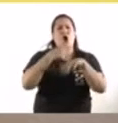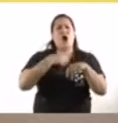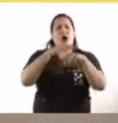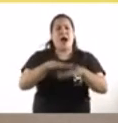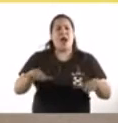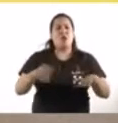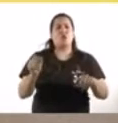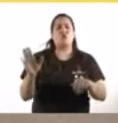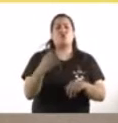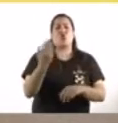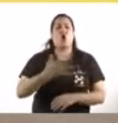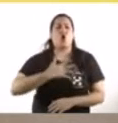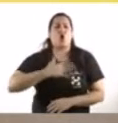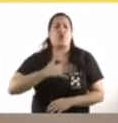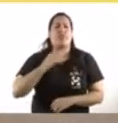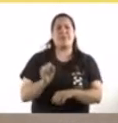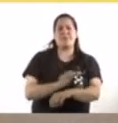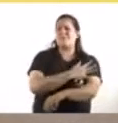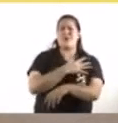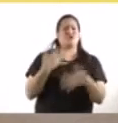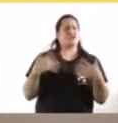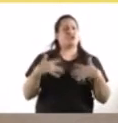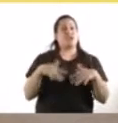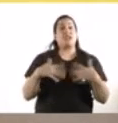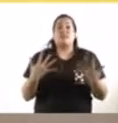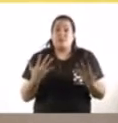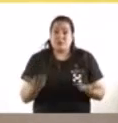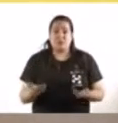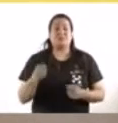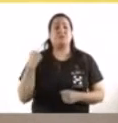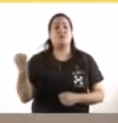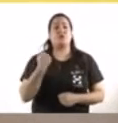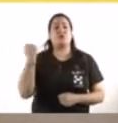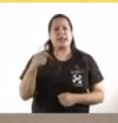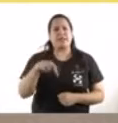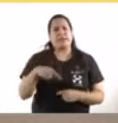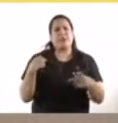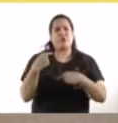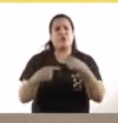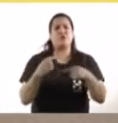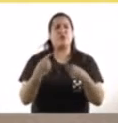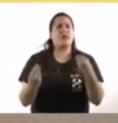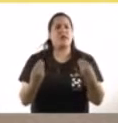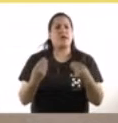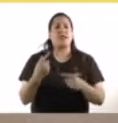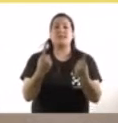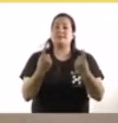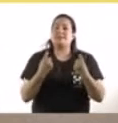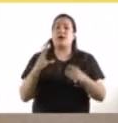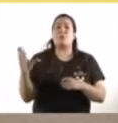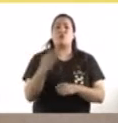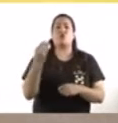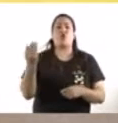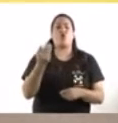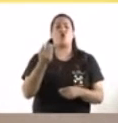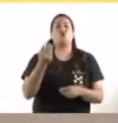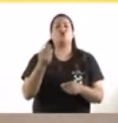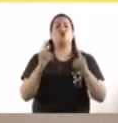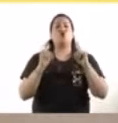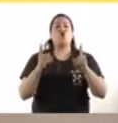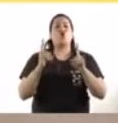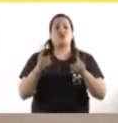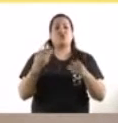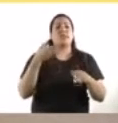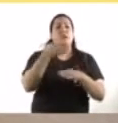importante para mantener esta presencialidad cuidada de que todos los docentes se testeen, tienen centro de testeo